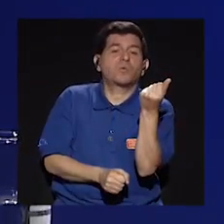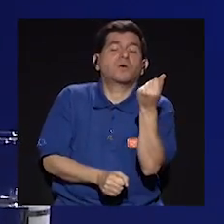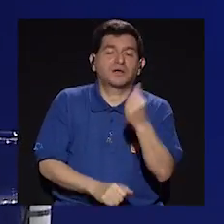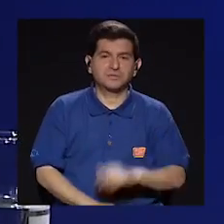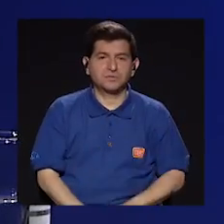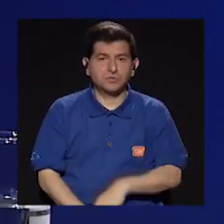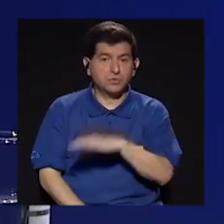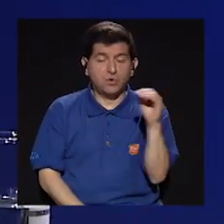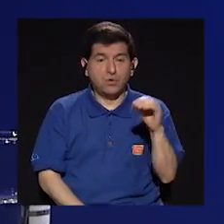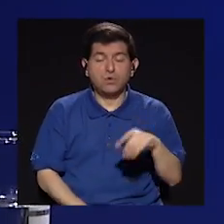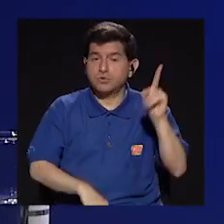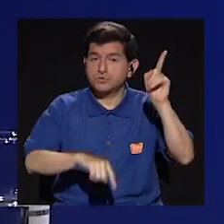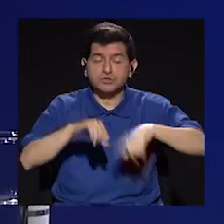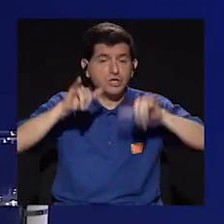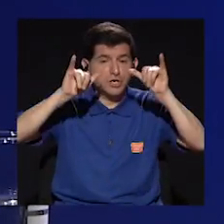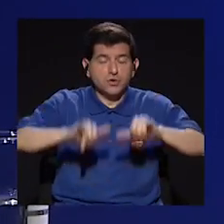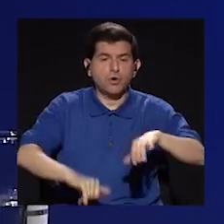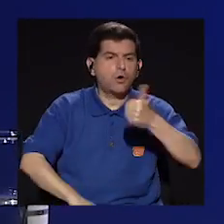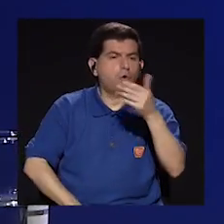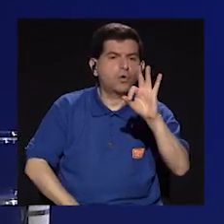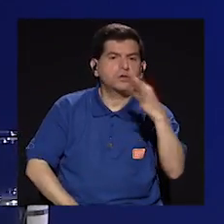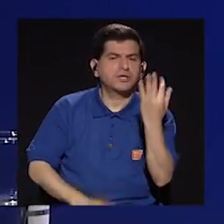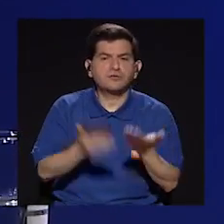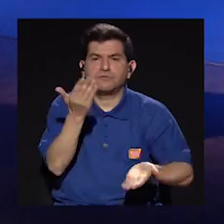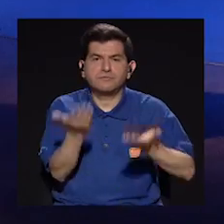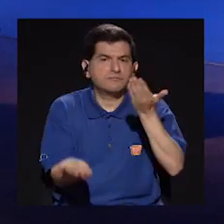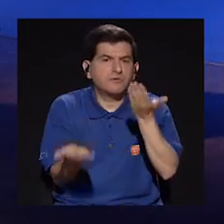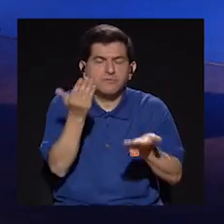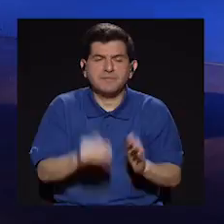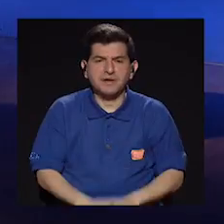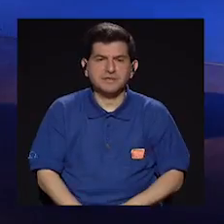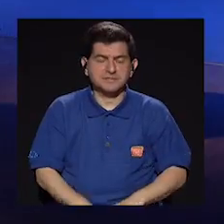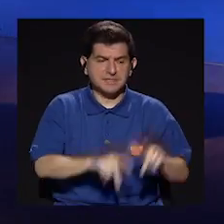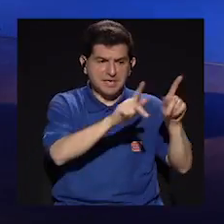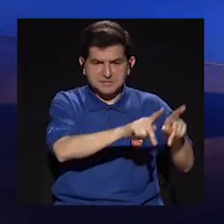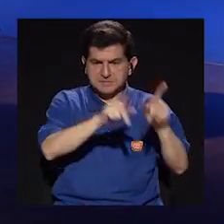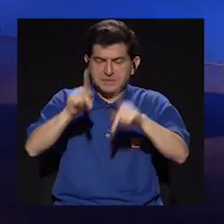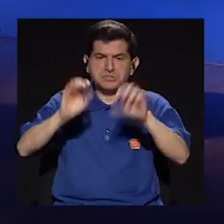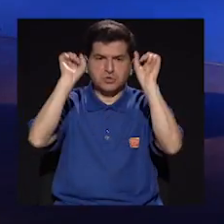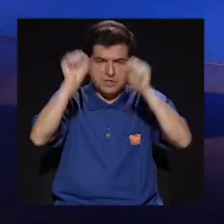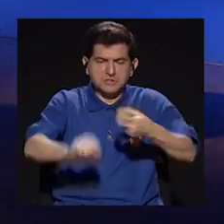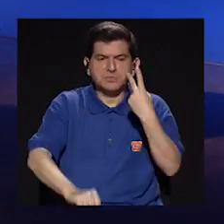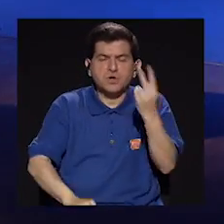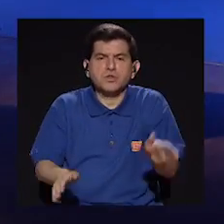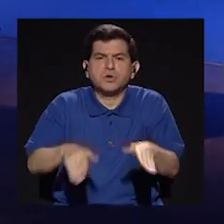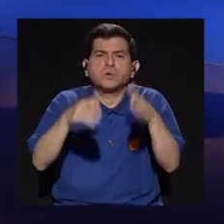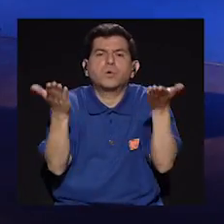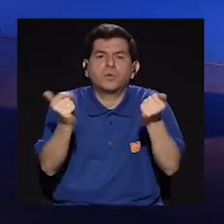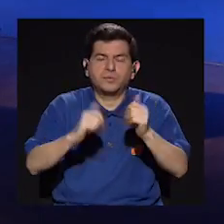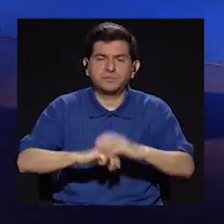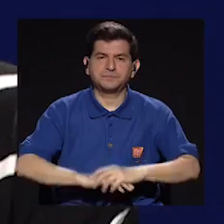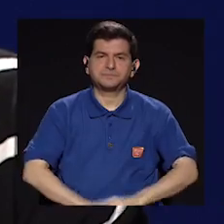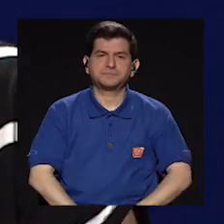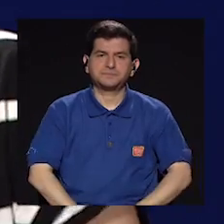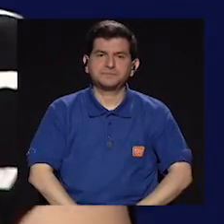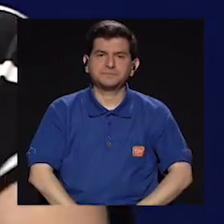ahí y si no es posible mantenerla, ¿de qué otras vías podría disponer la gente para poder verla?